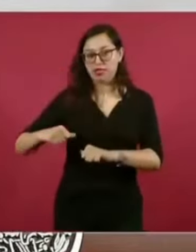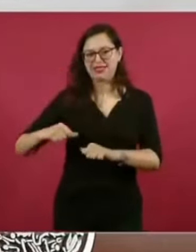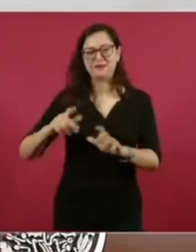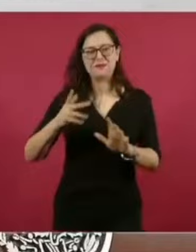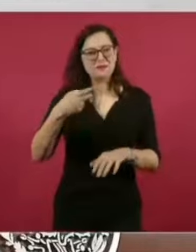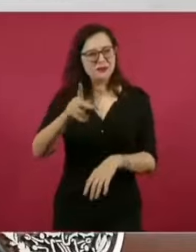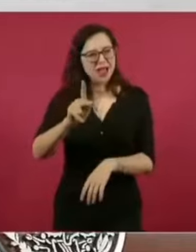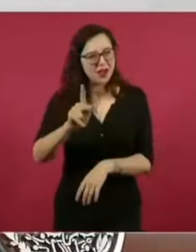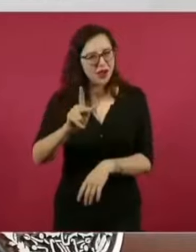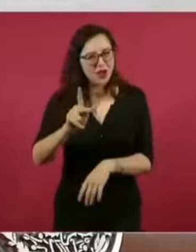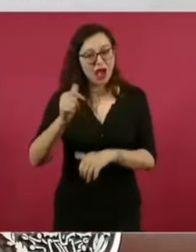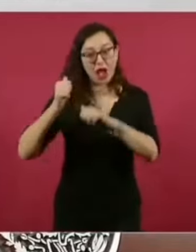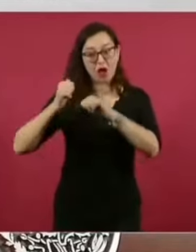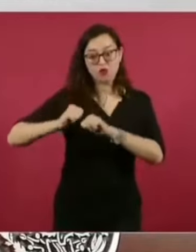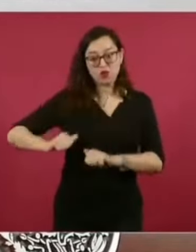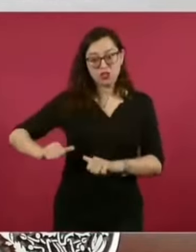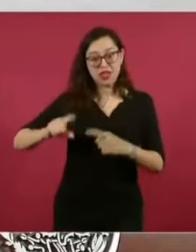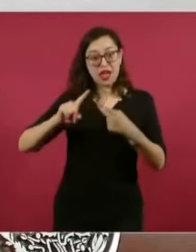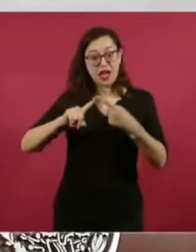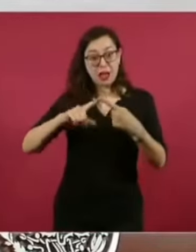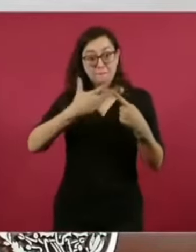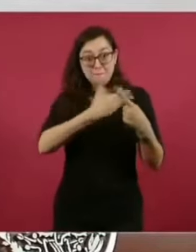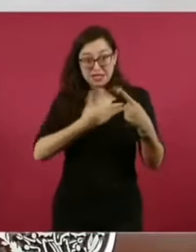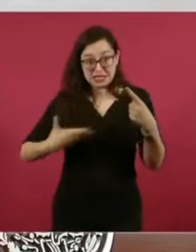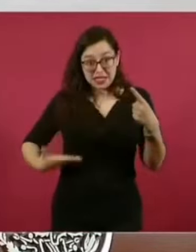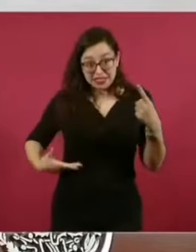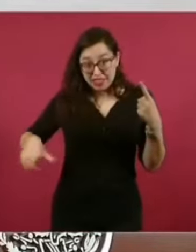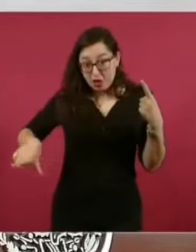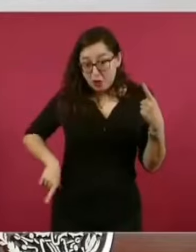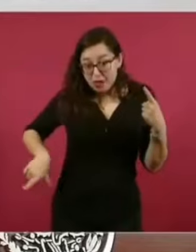el Ejecutivo, no es el gobierno.